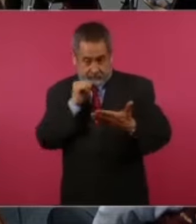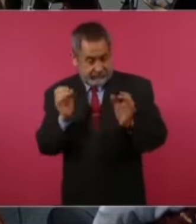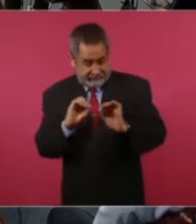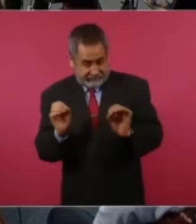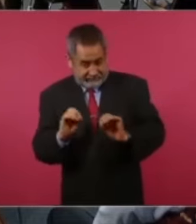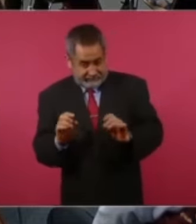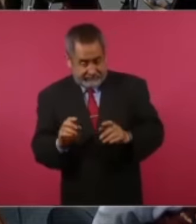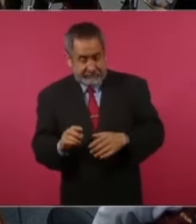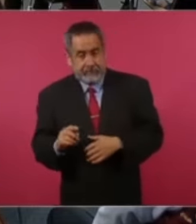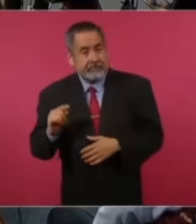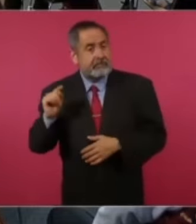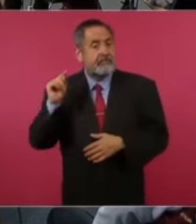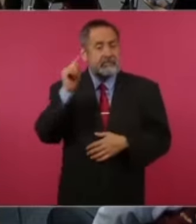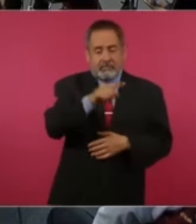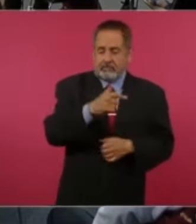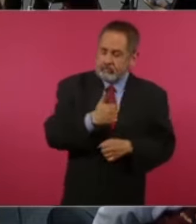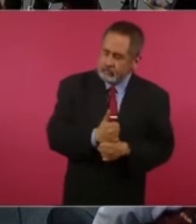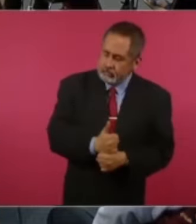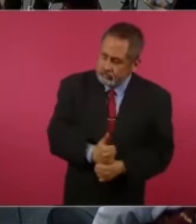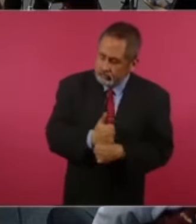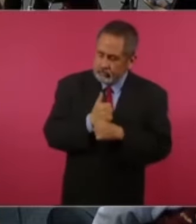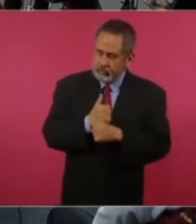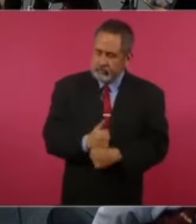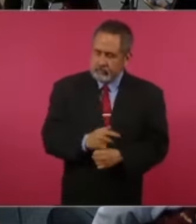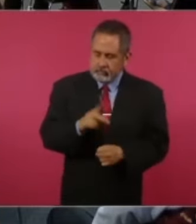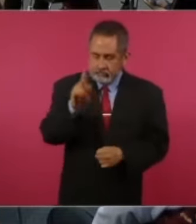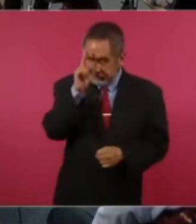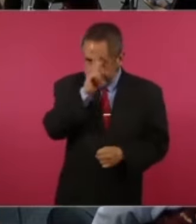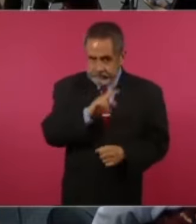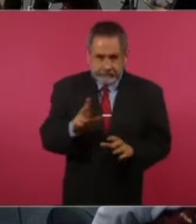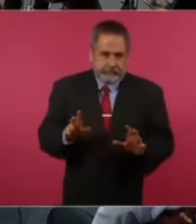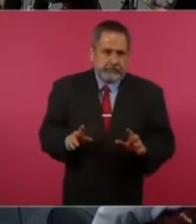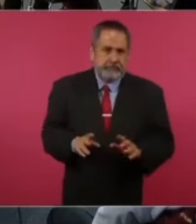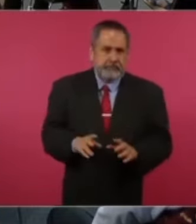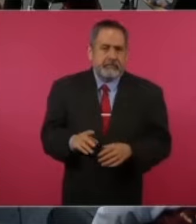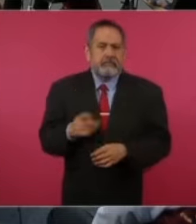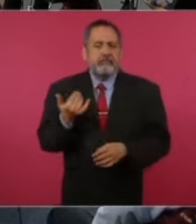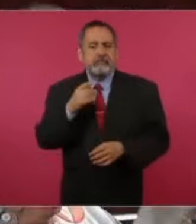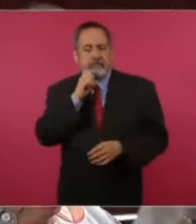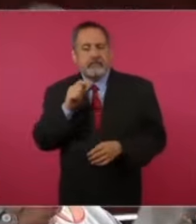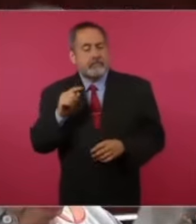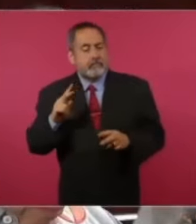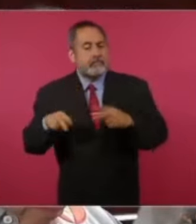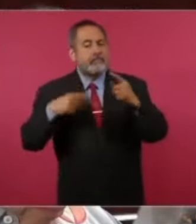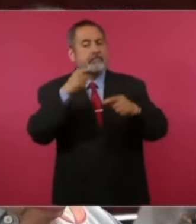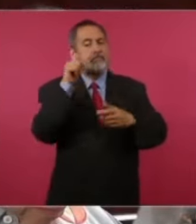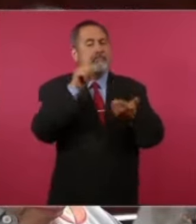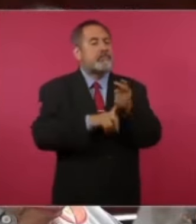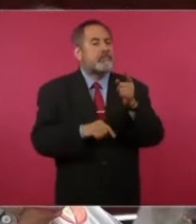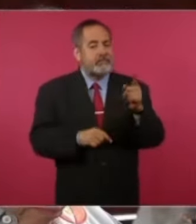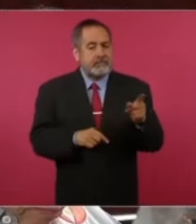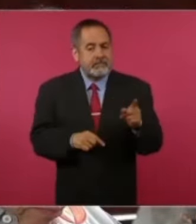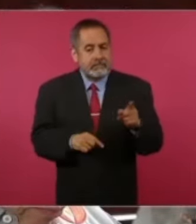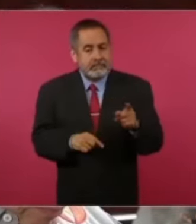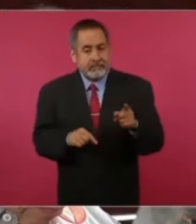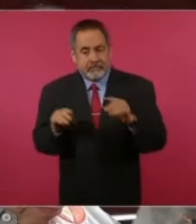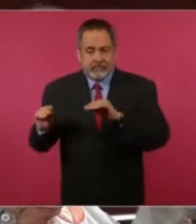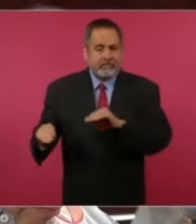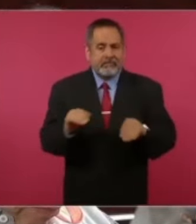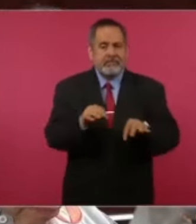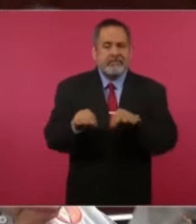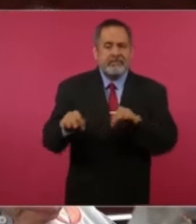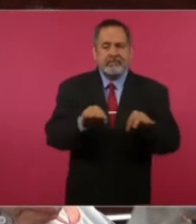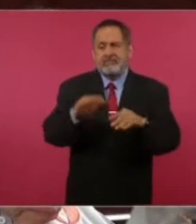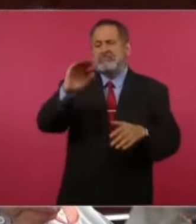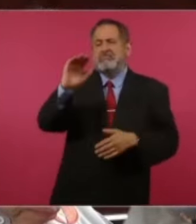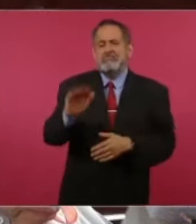van a padecer muchas cosas. Pero además van a caer entre los rangos de trabajo que son los más